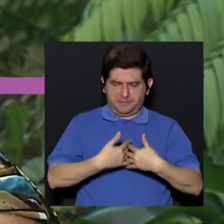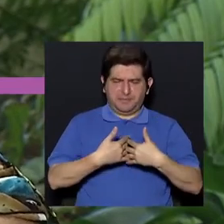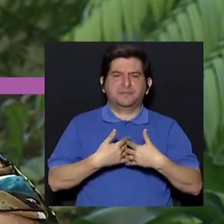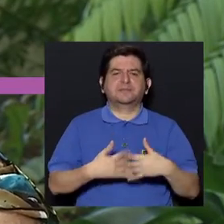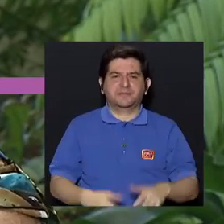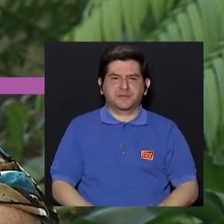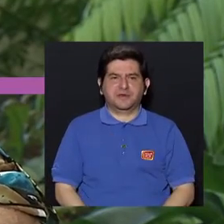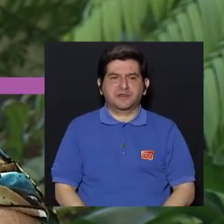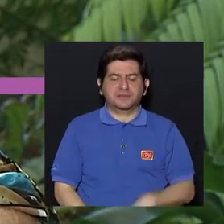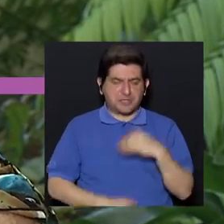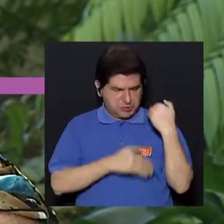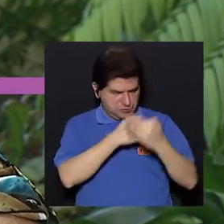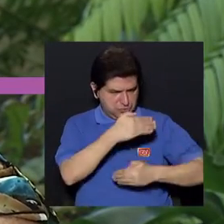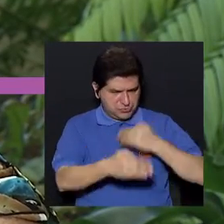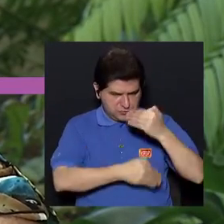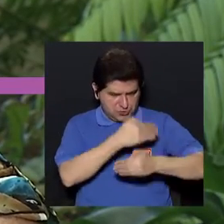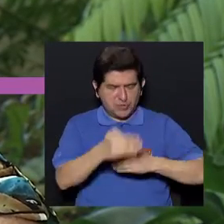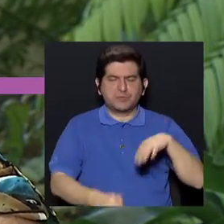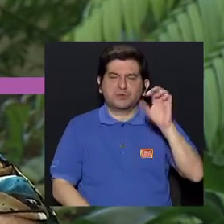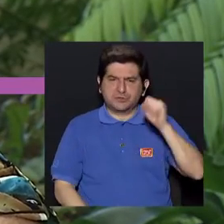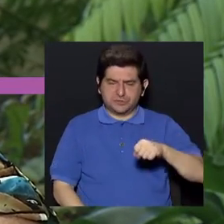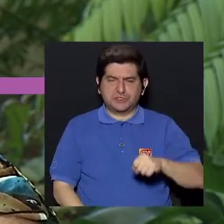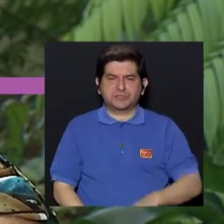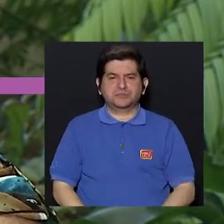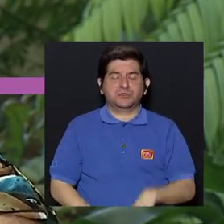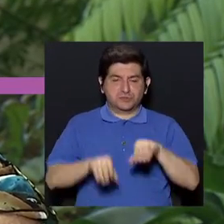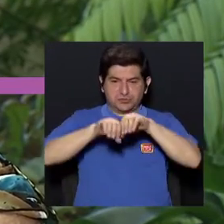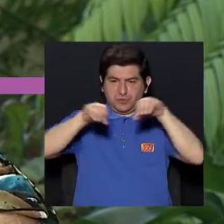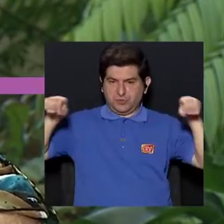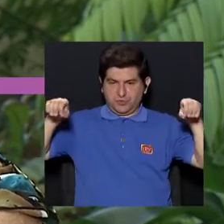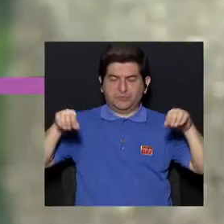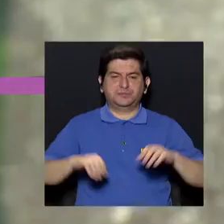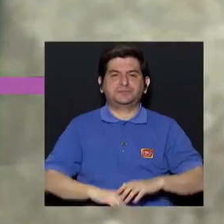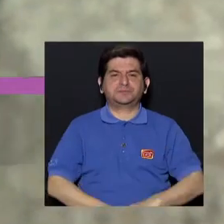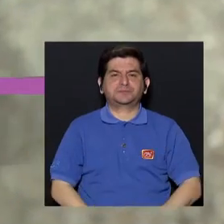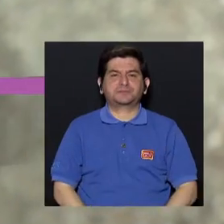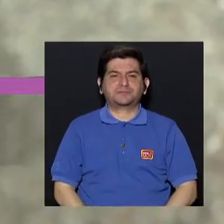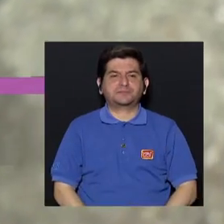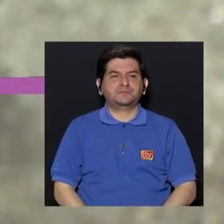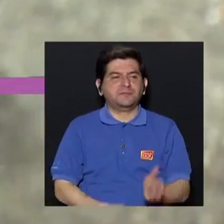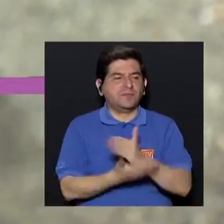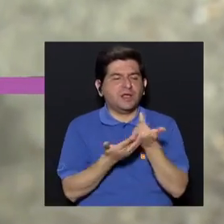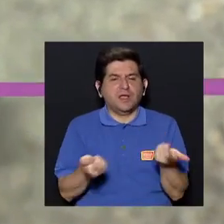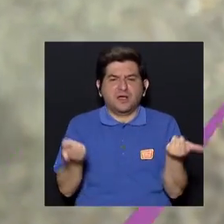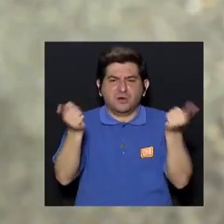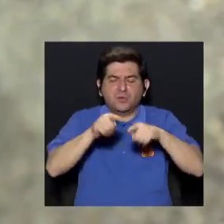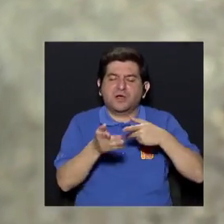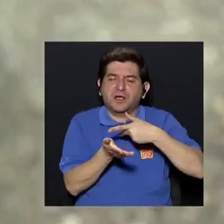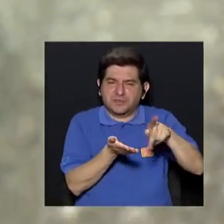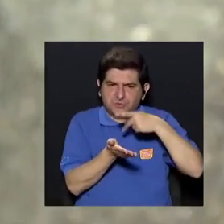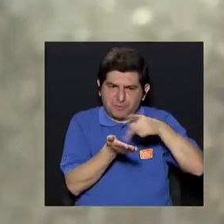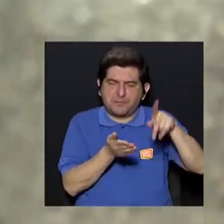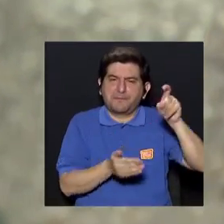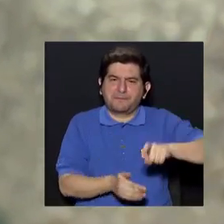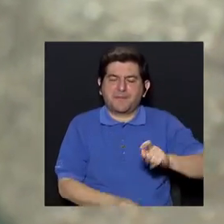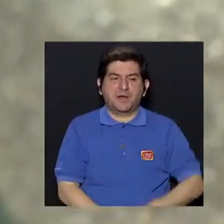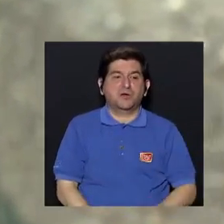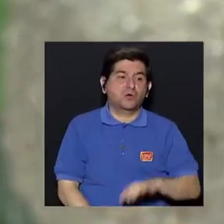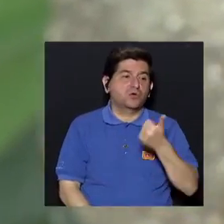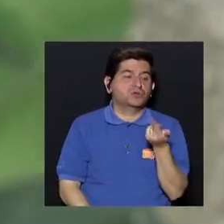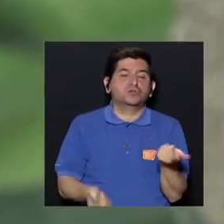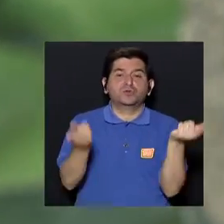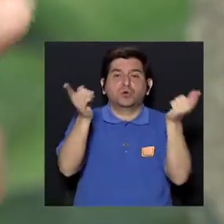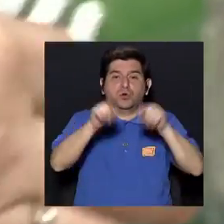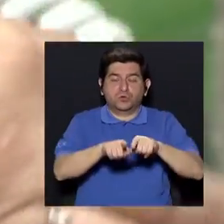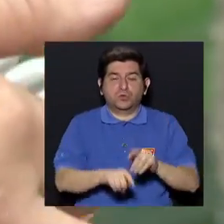hacen el tratamiento de los fluorescentes, ¿verdad?, y demás, hay en algunos casos que hay que pagar, hay en otros